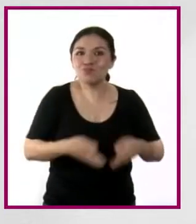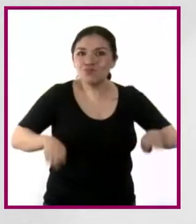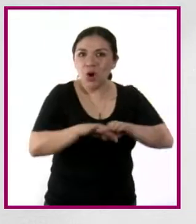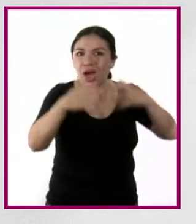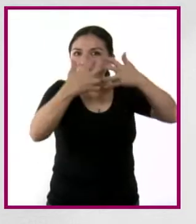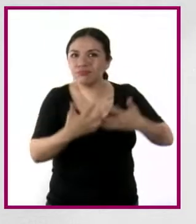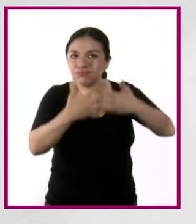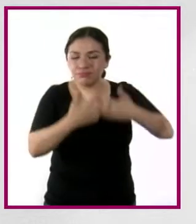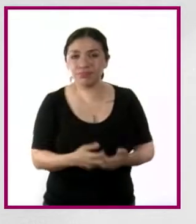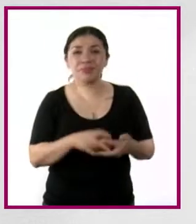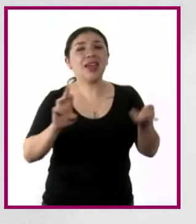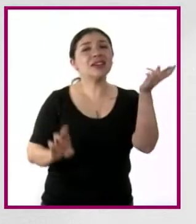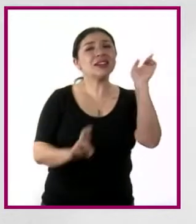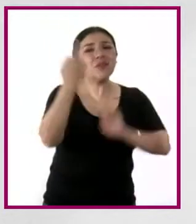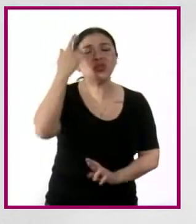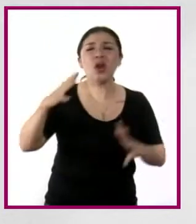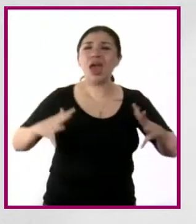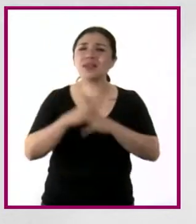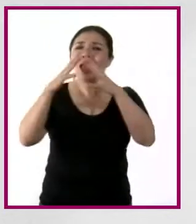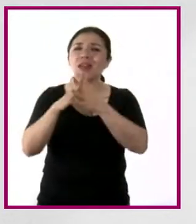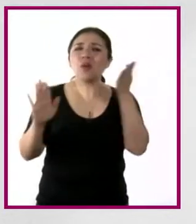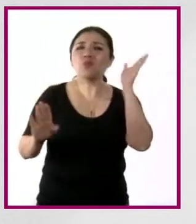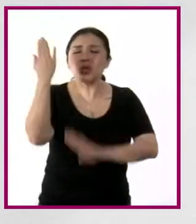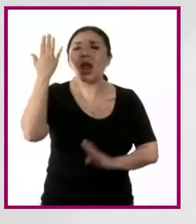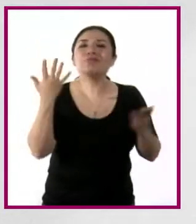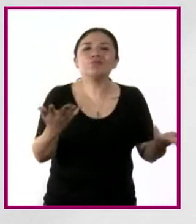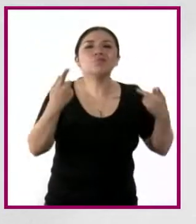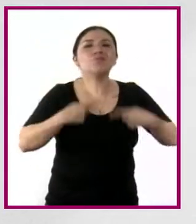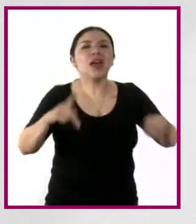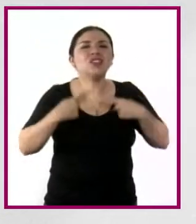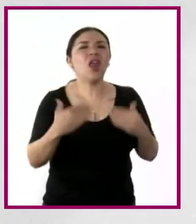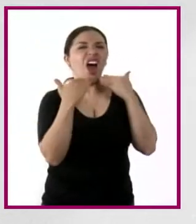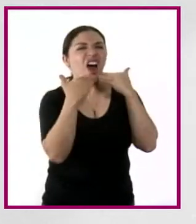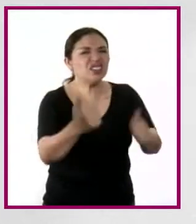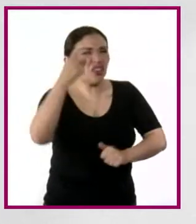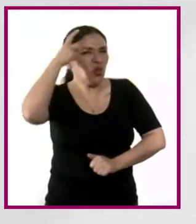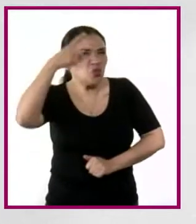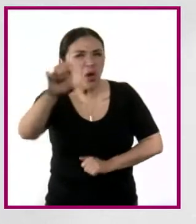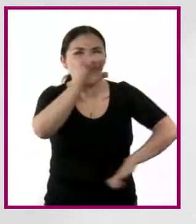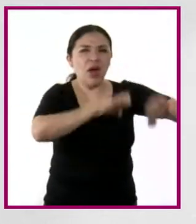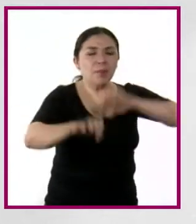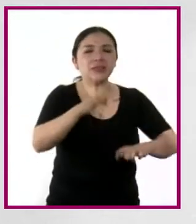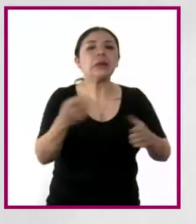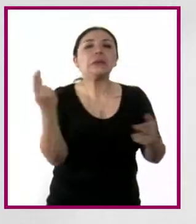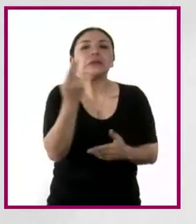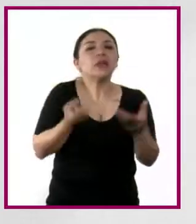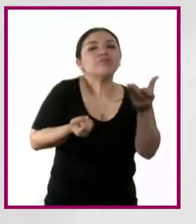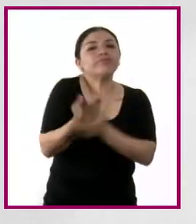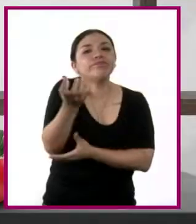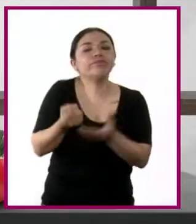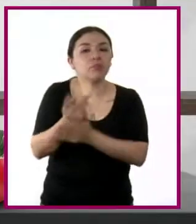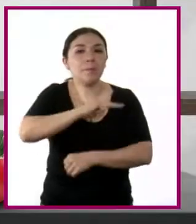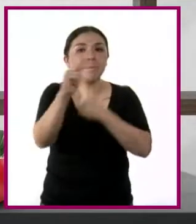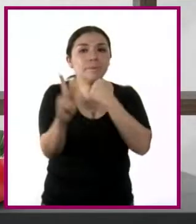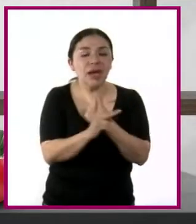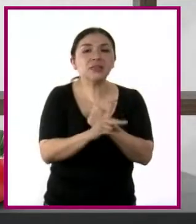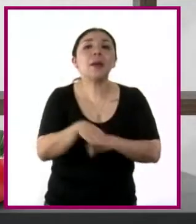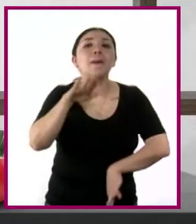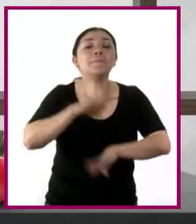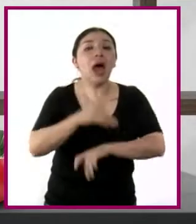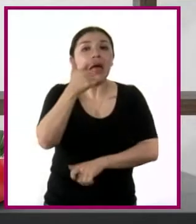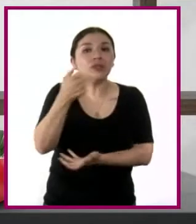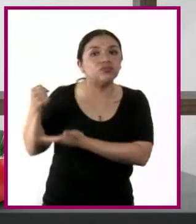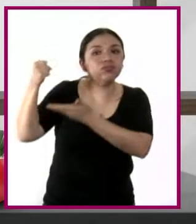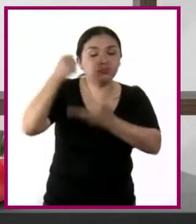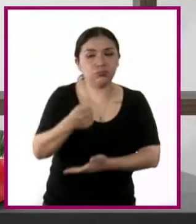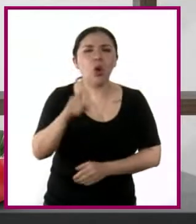mundial habían provocado el exilio de hacendados y empresarios, la interrupción del comercio y la inversión extranjera. La doctora